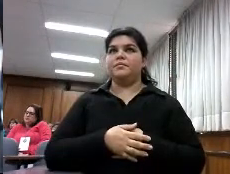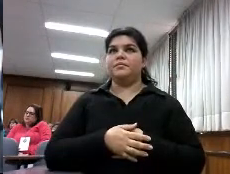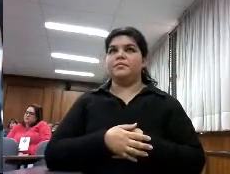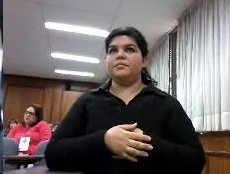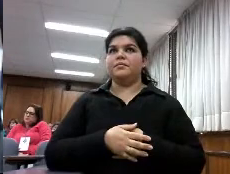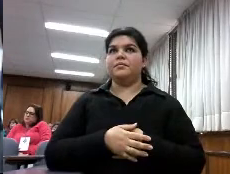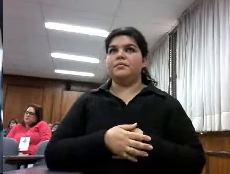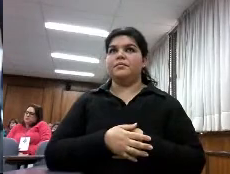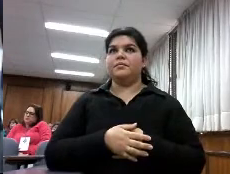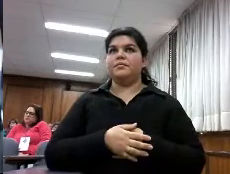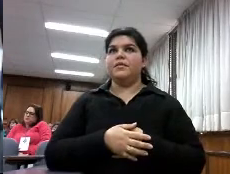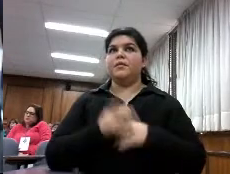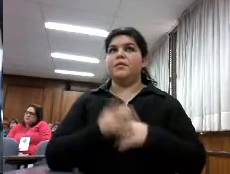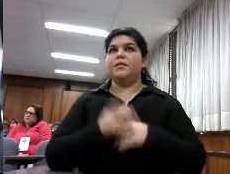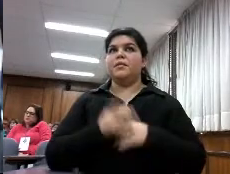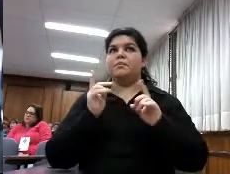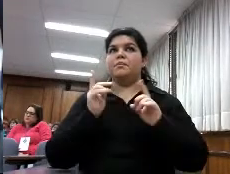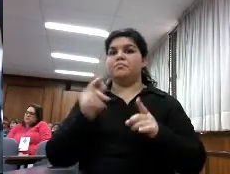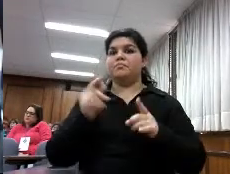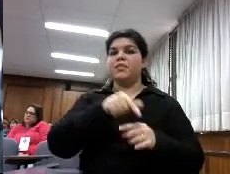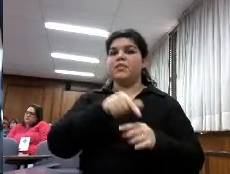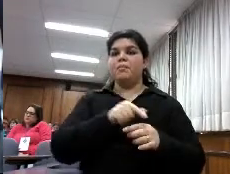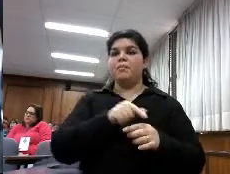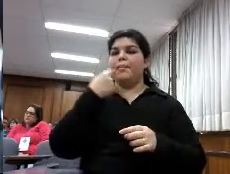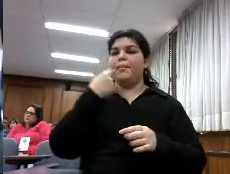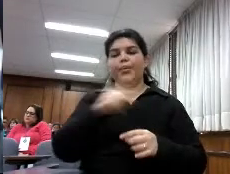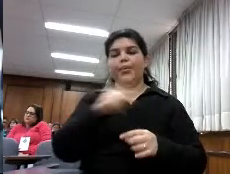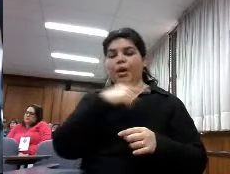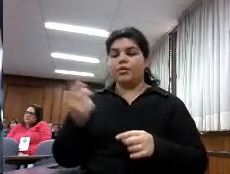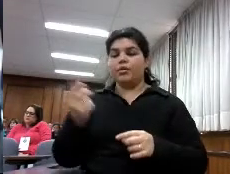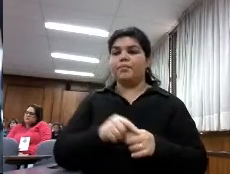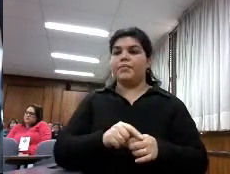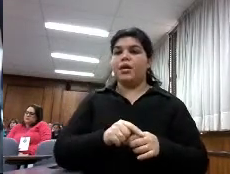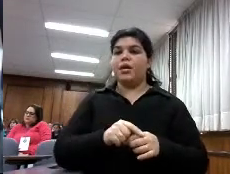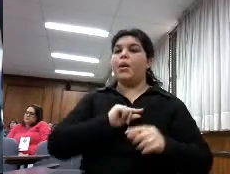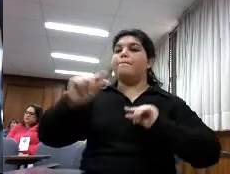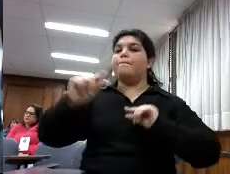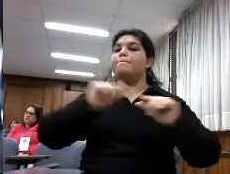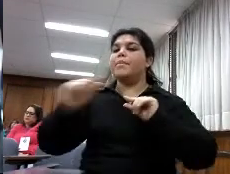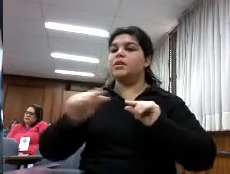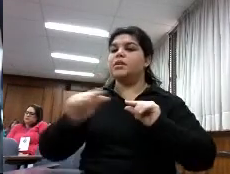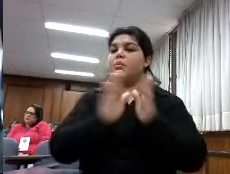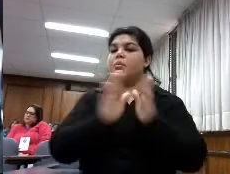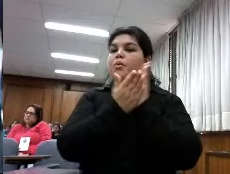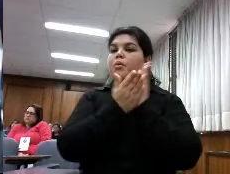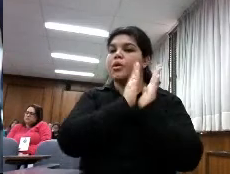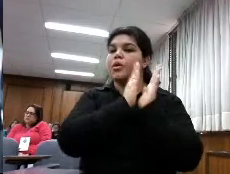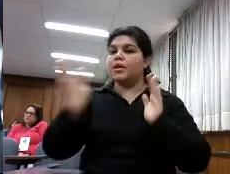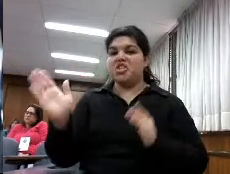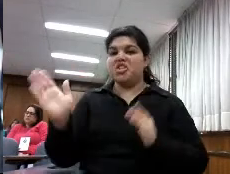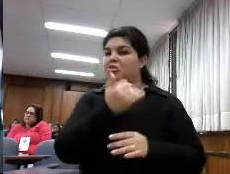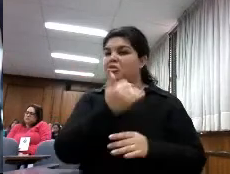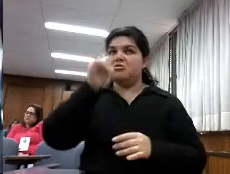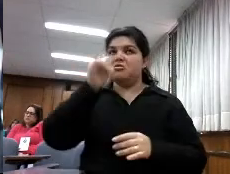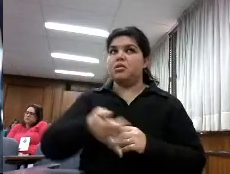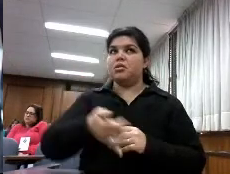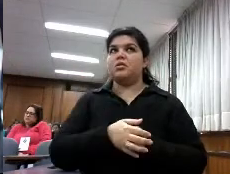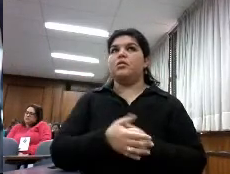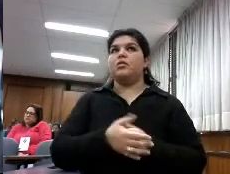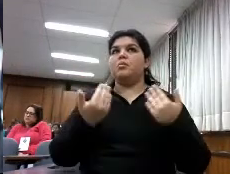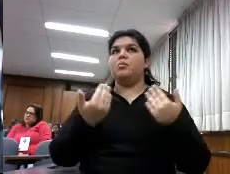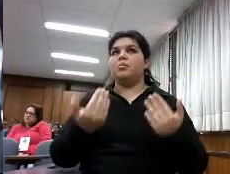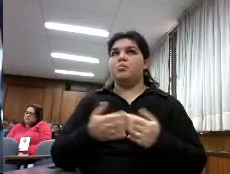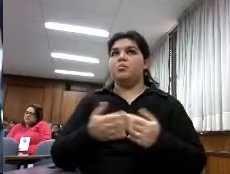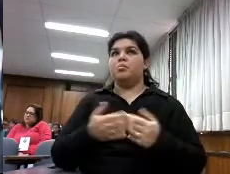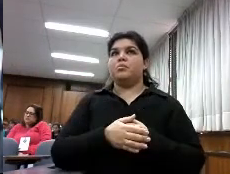si permite préstamo en bibliotecas evidentemente todos bueno restricciones a consorcios a las compras consorciadas bueno esta